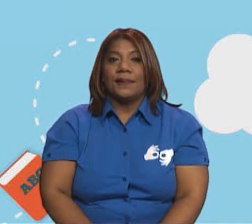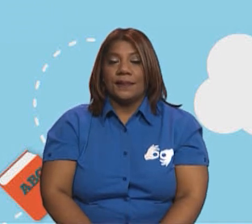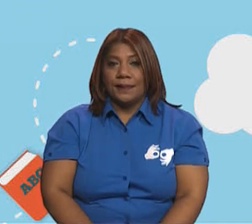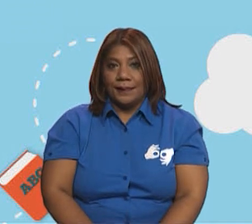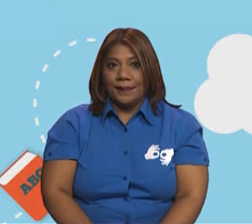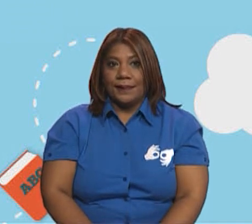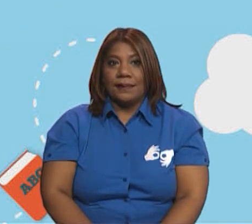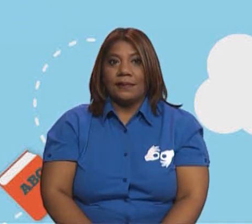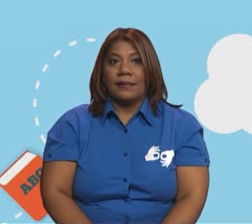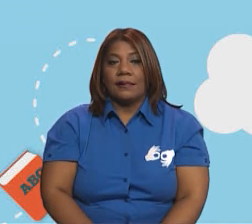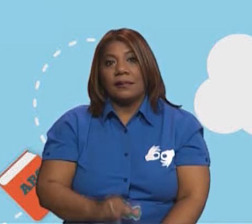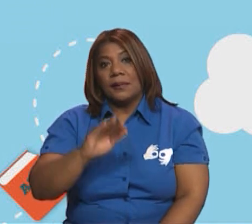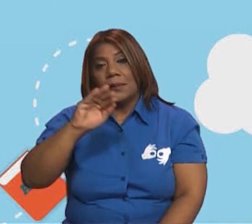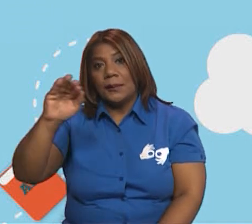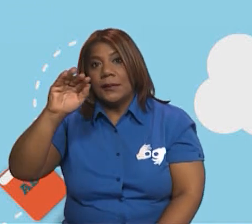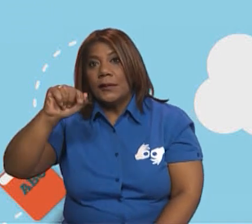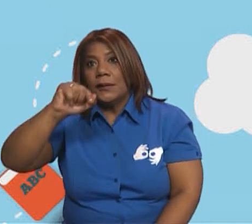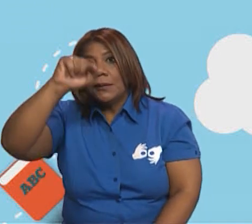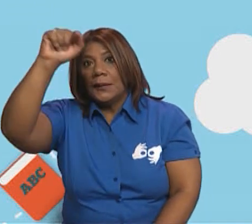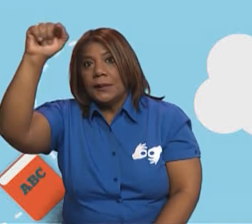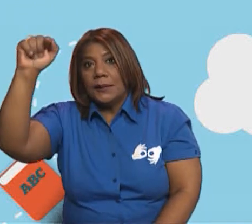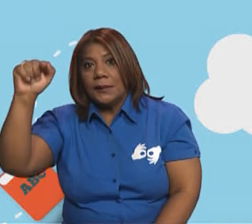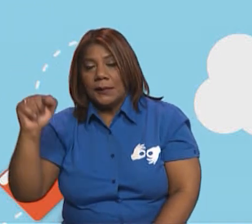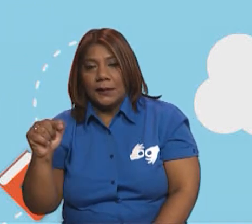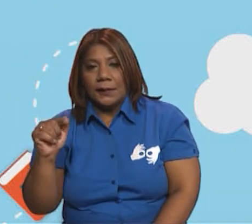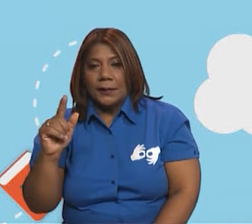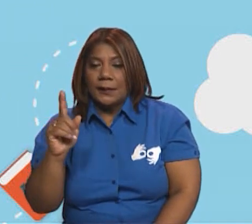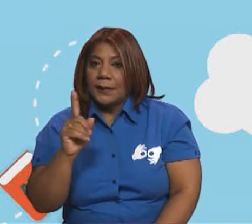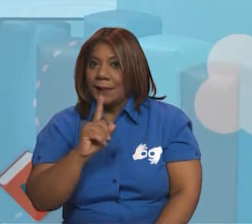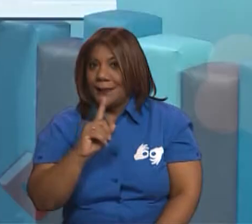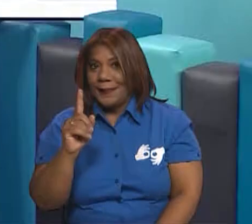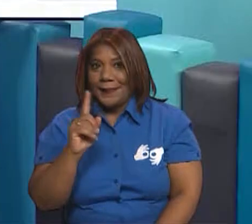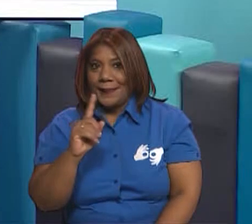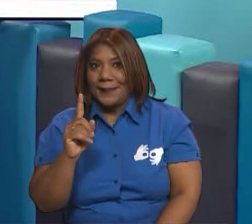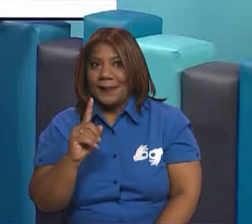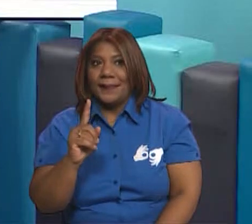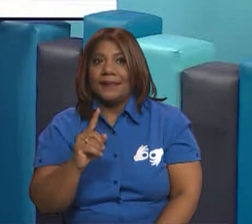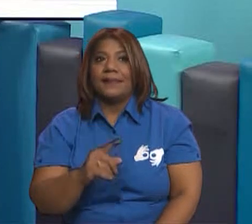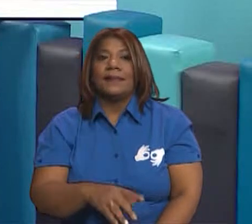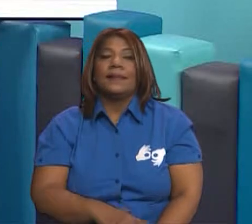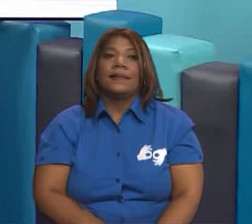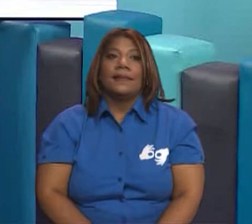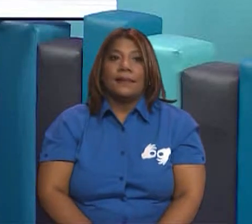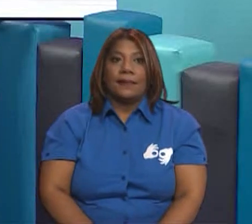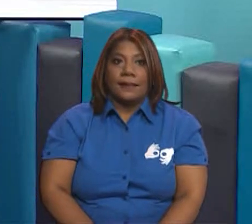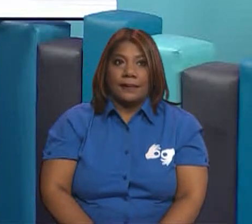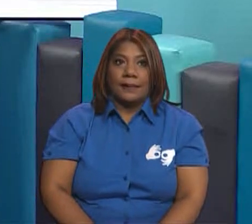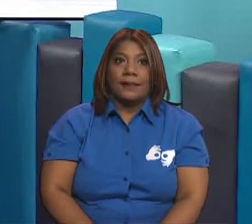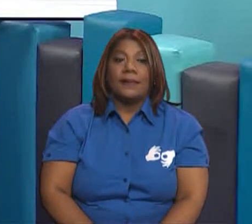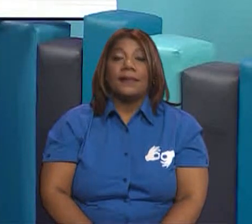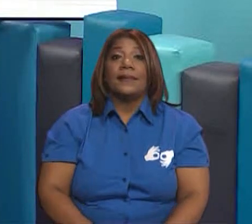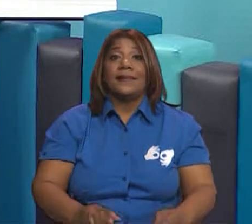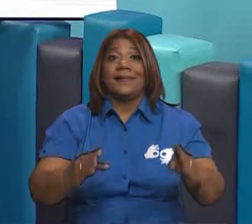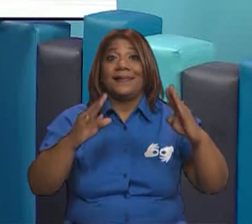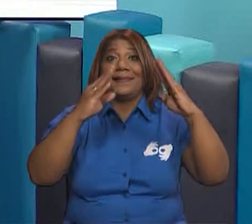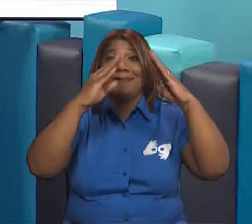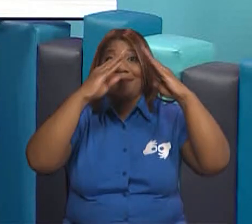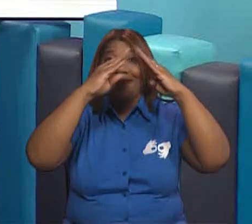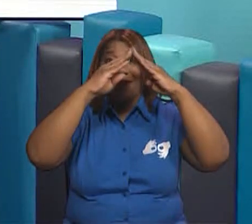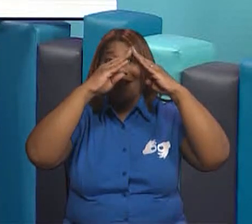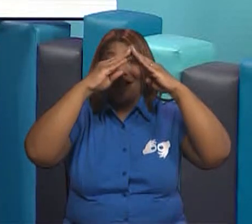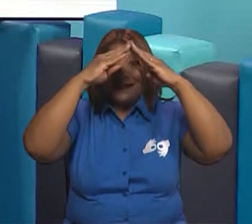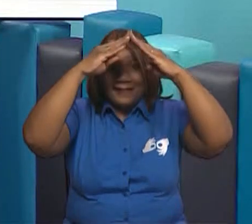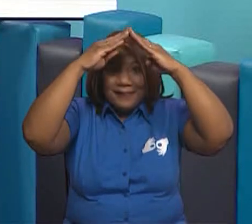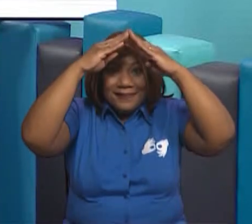excepción de la que tienen líneas curvas, pero el resto sí lo son. Muy bien. También los techos de las casas